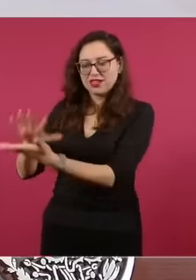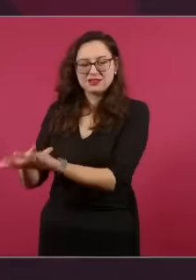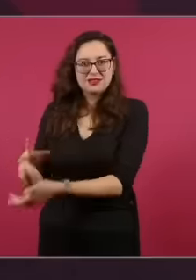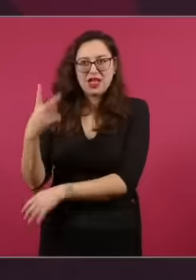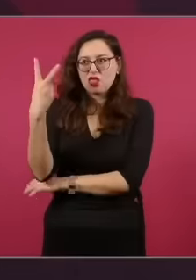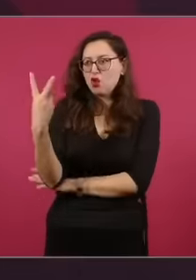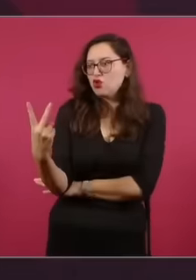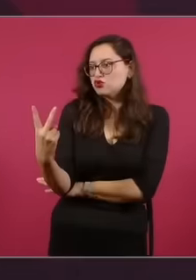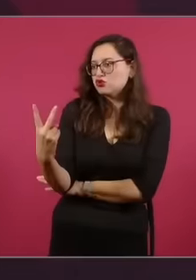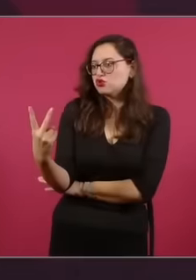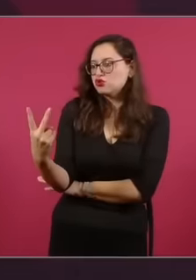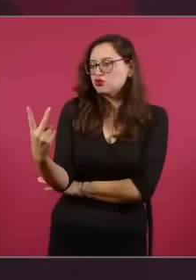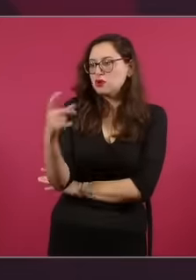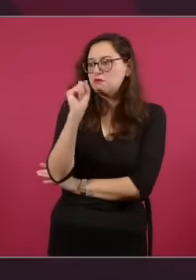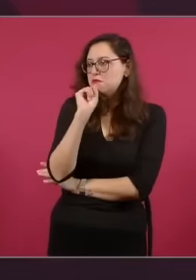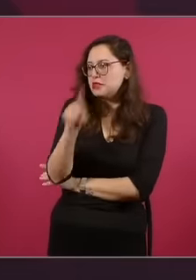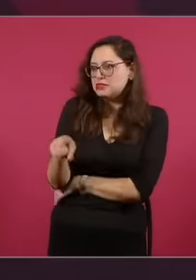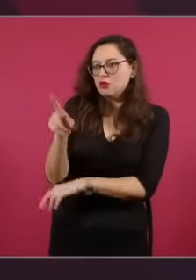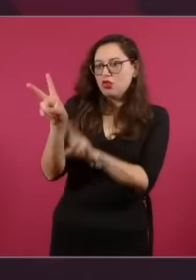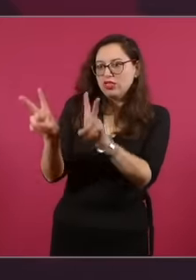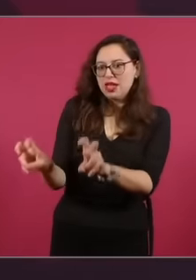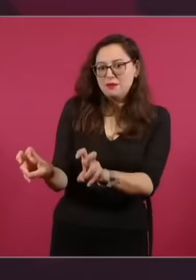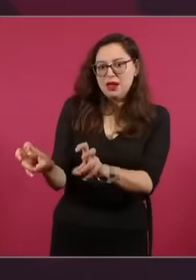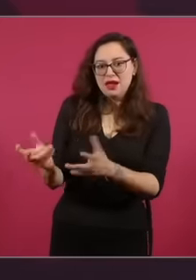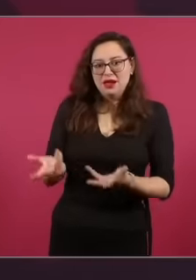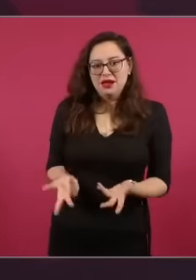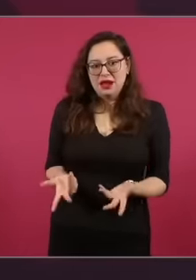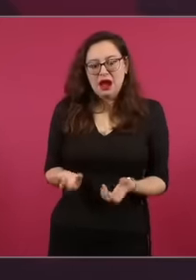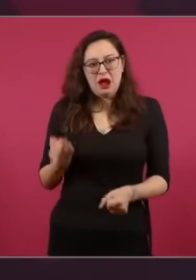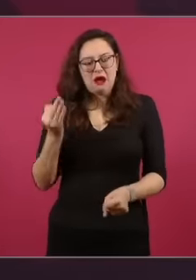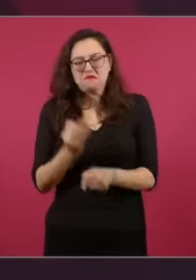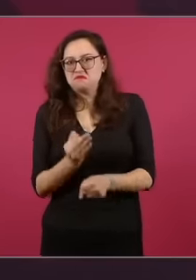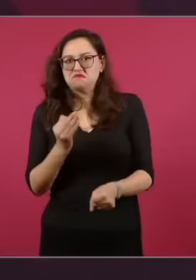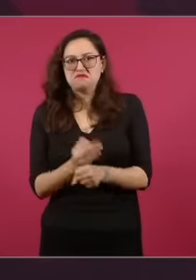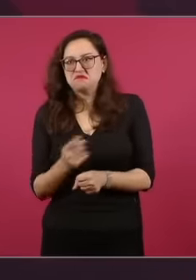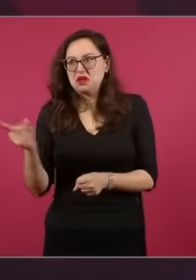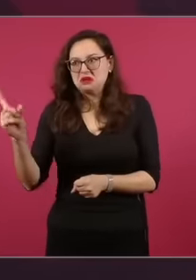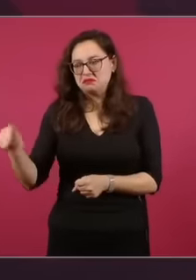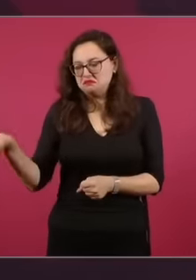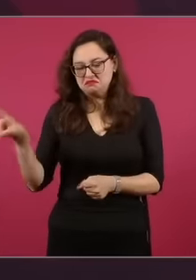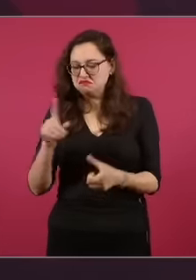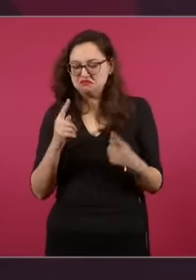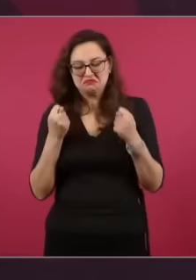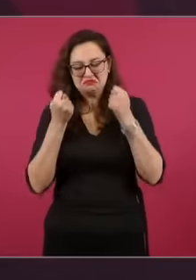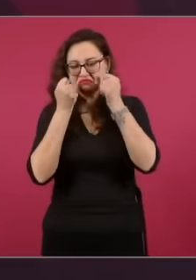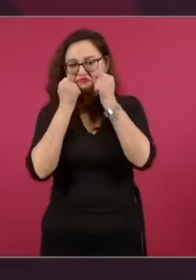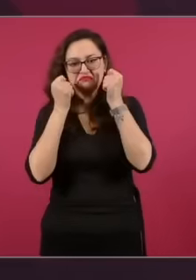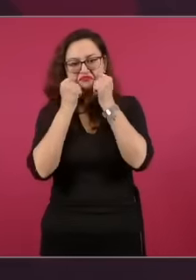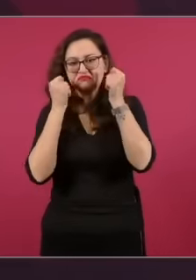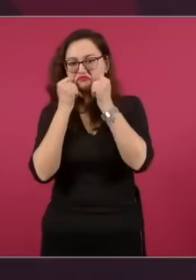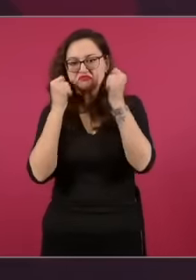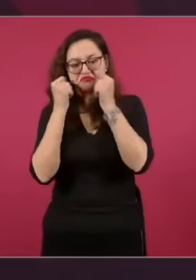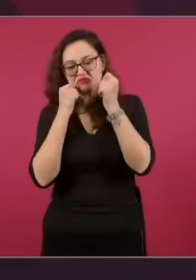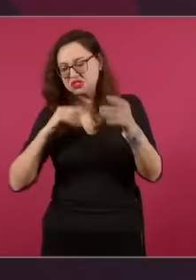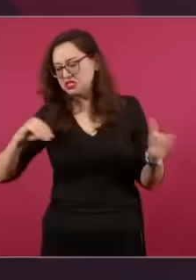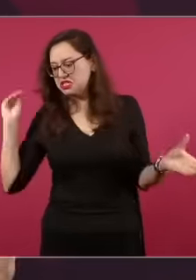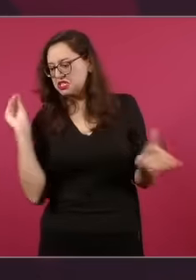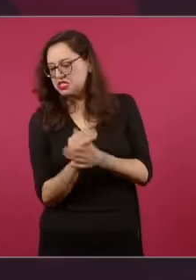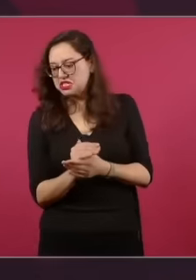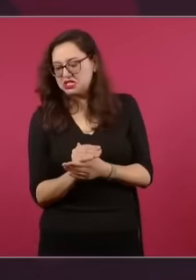que quieran detener el proceso